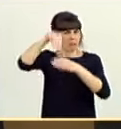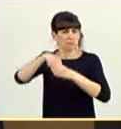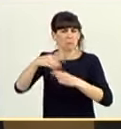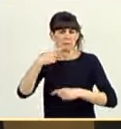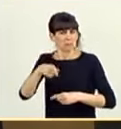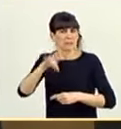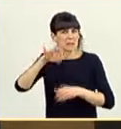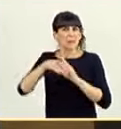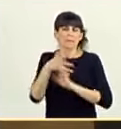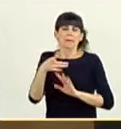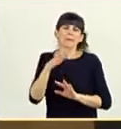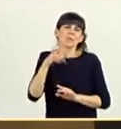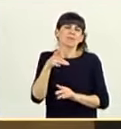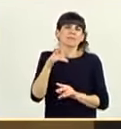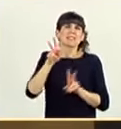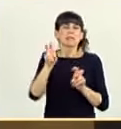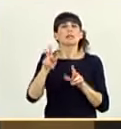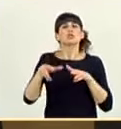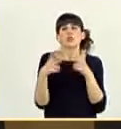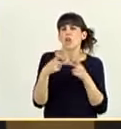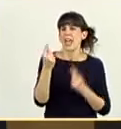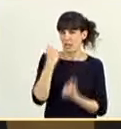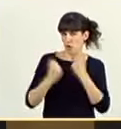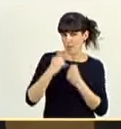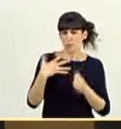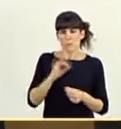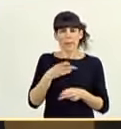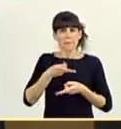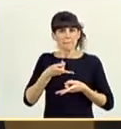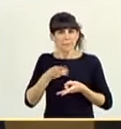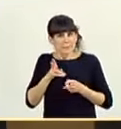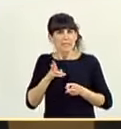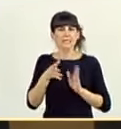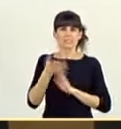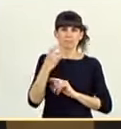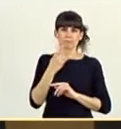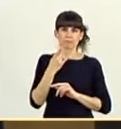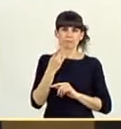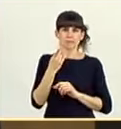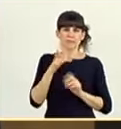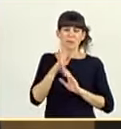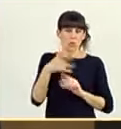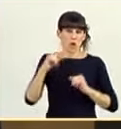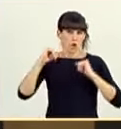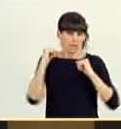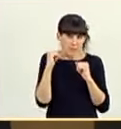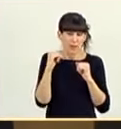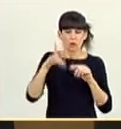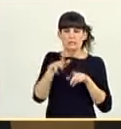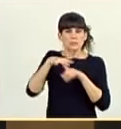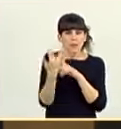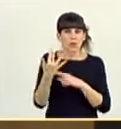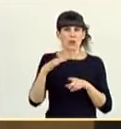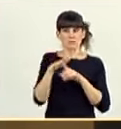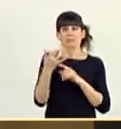específicas y concretas socioeconómicas. Lo que están permitiendo es entrar en terreno, en el área debido al confinamiento y la situación que se ha